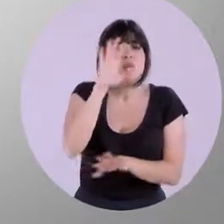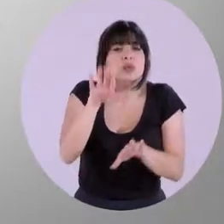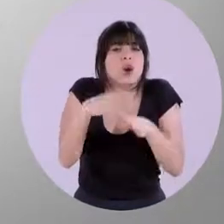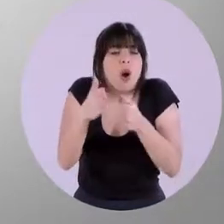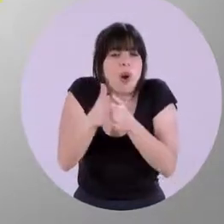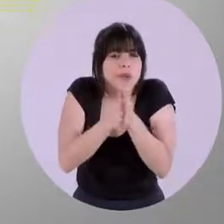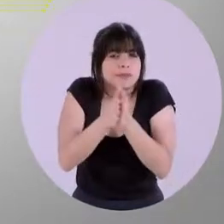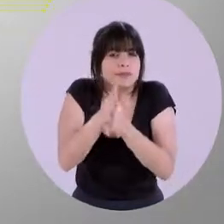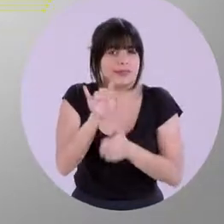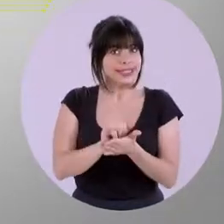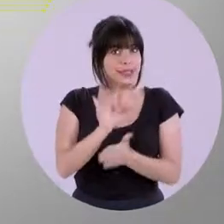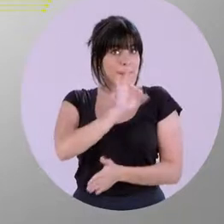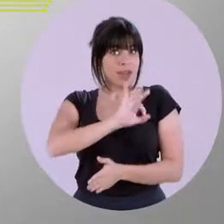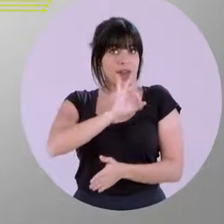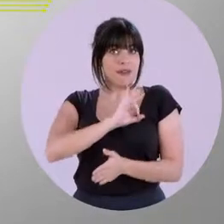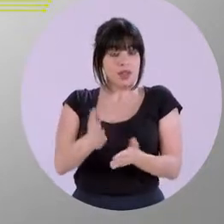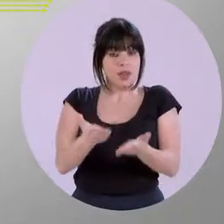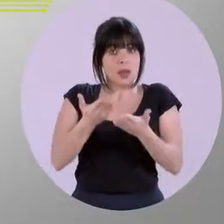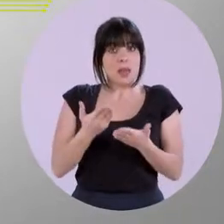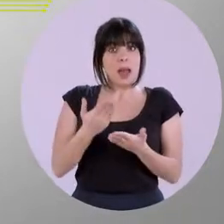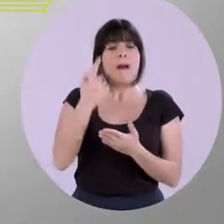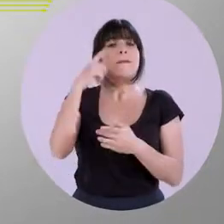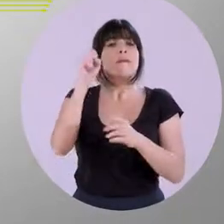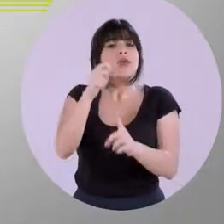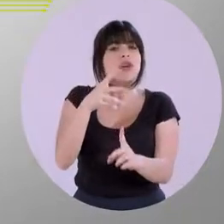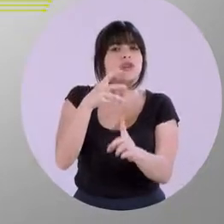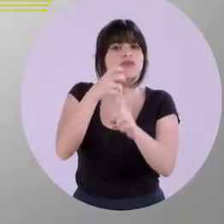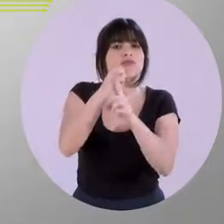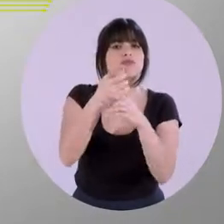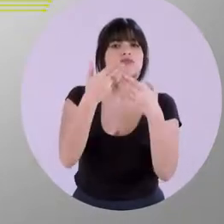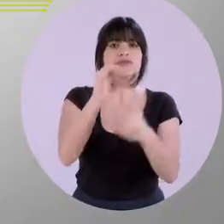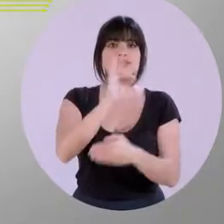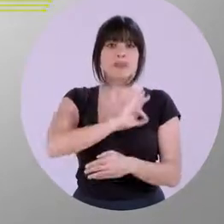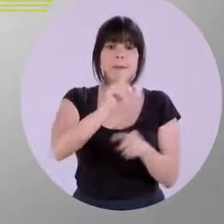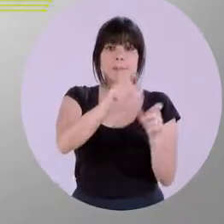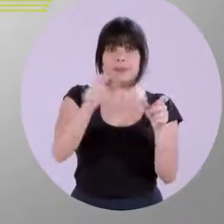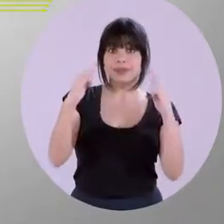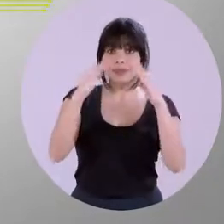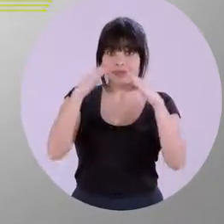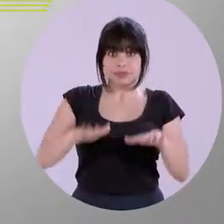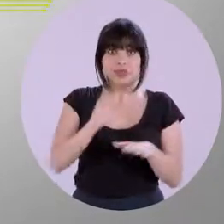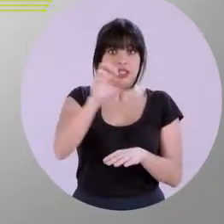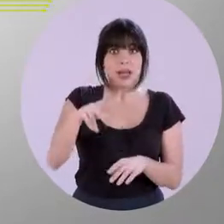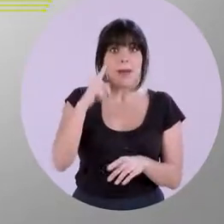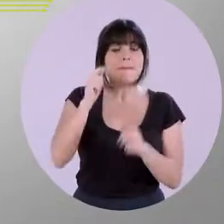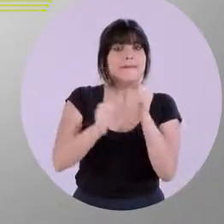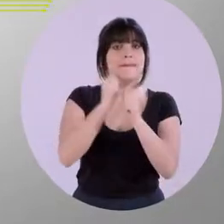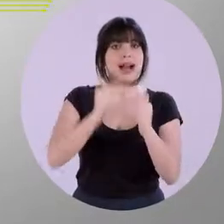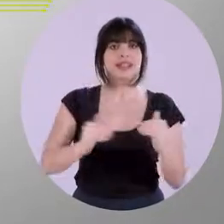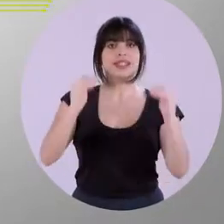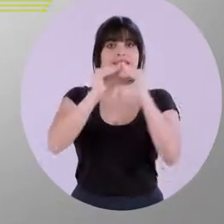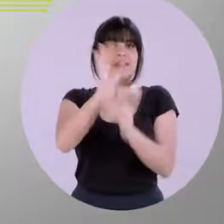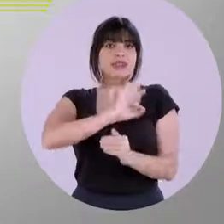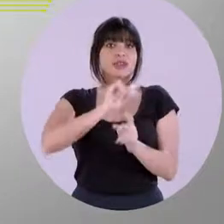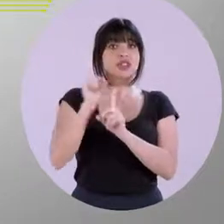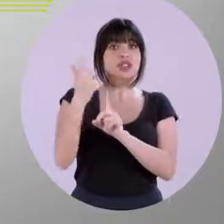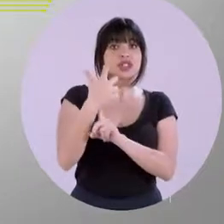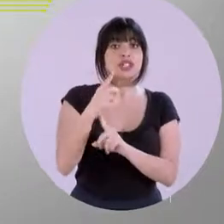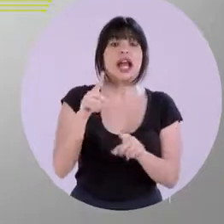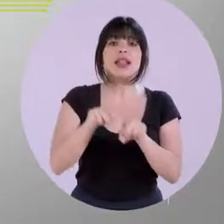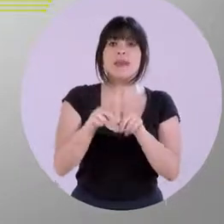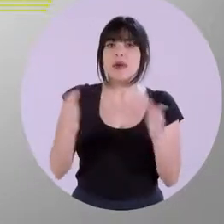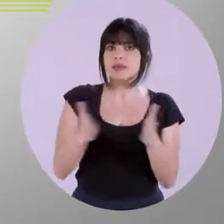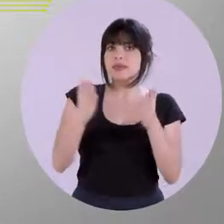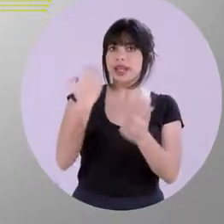aprovechar al máximo los beneficios que brindan para impactar la vida de sus habitantes, alcanzando mayores niveles de bienestar social